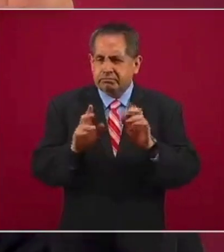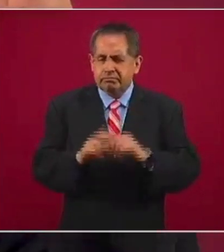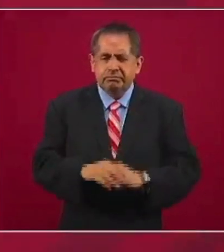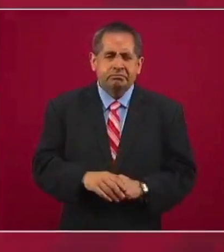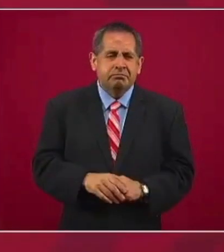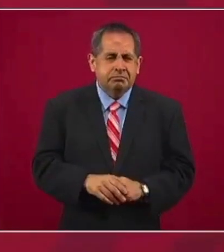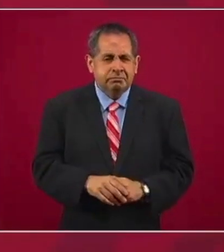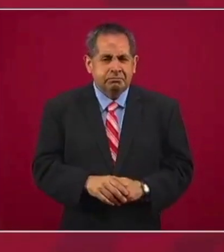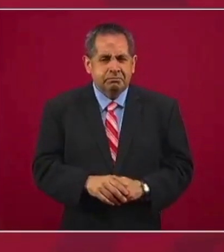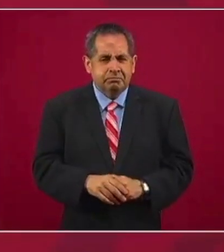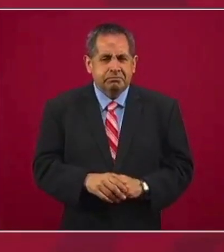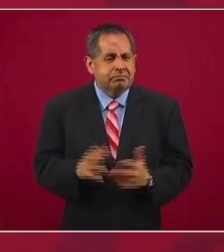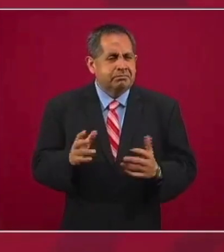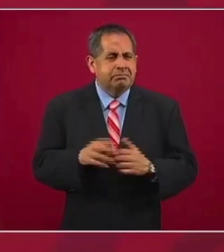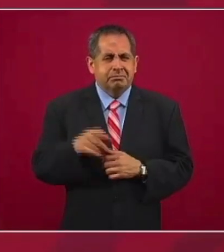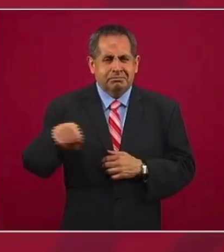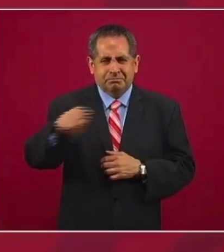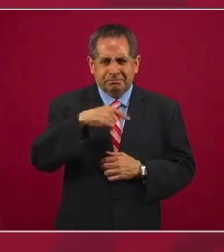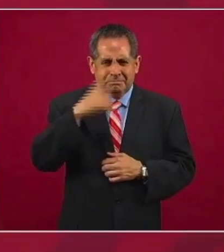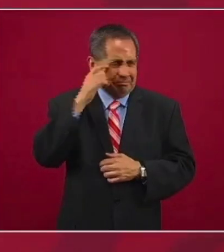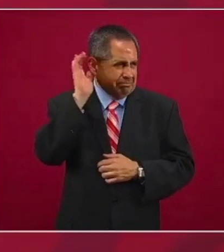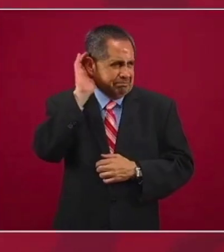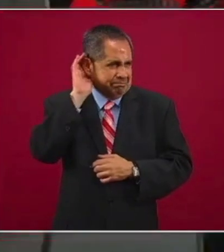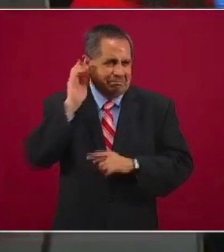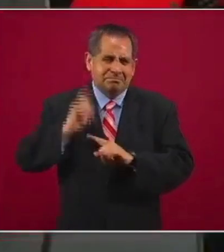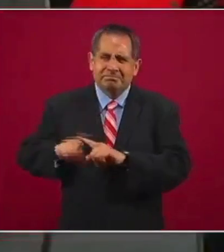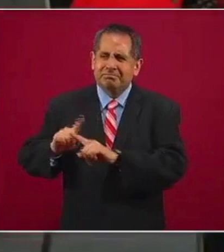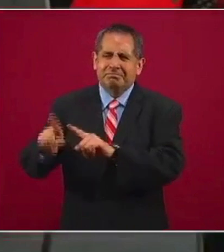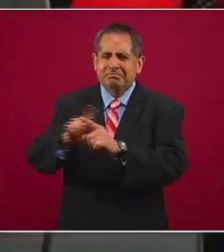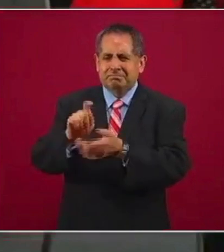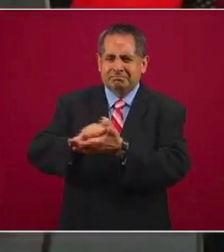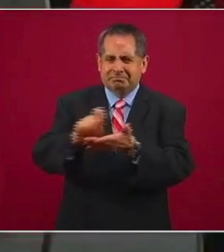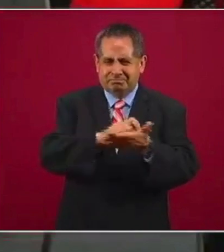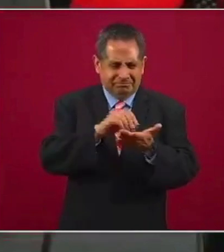Además, ustedes tienen muchas notas. sea,